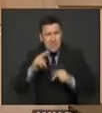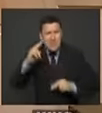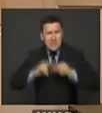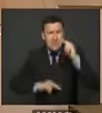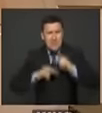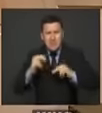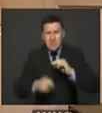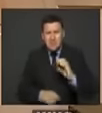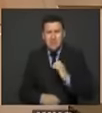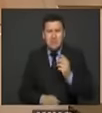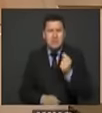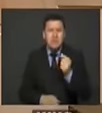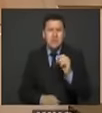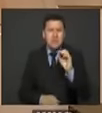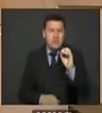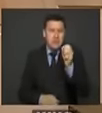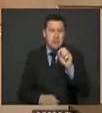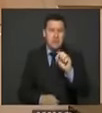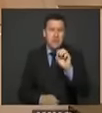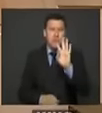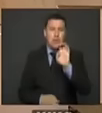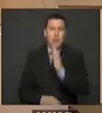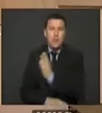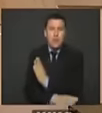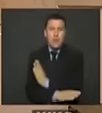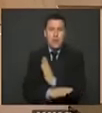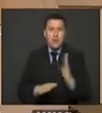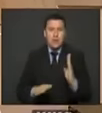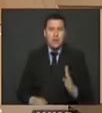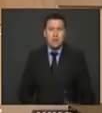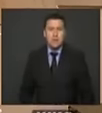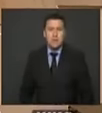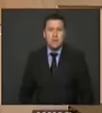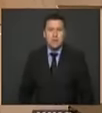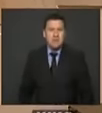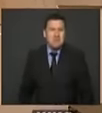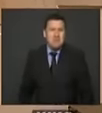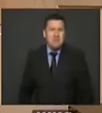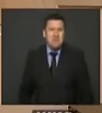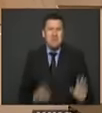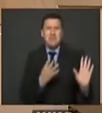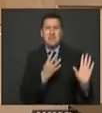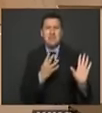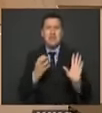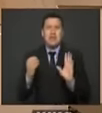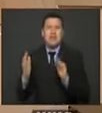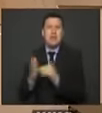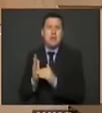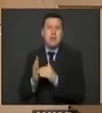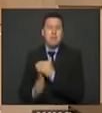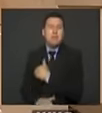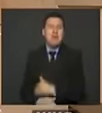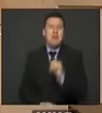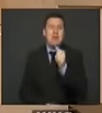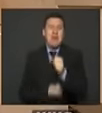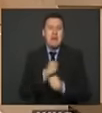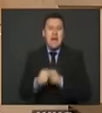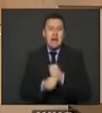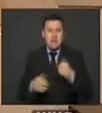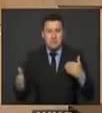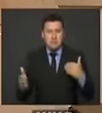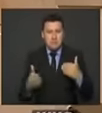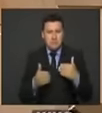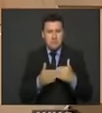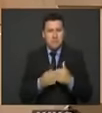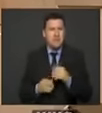ciudadanía cuestan 0.9 billones de pesos 900 mil millones de pesos en 10 años debería